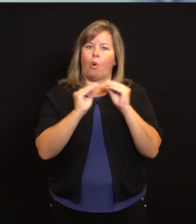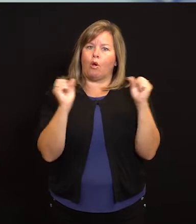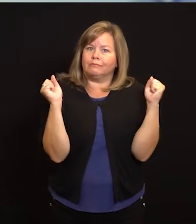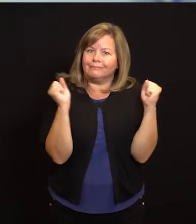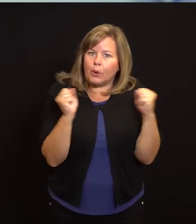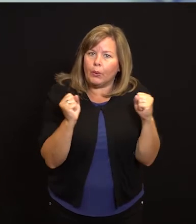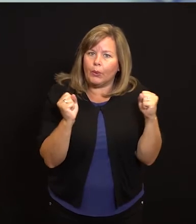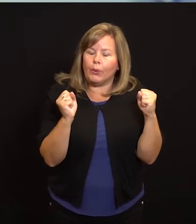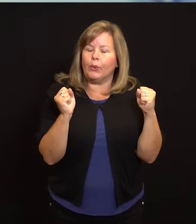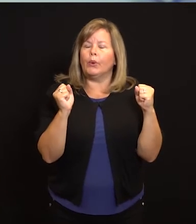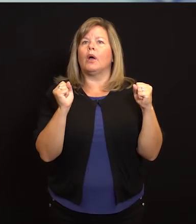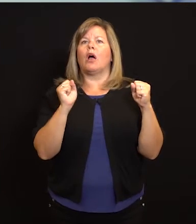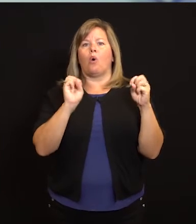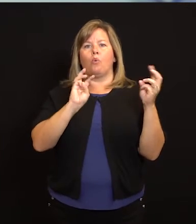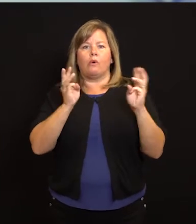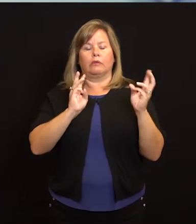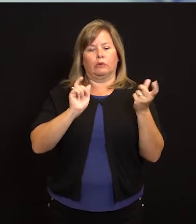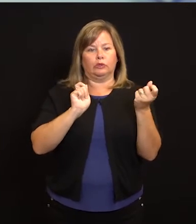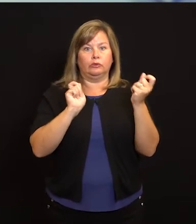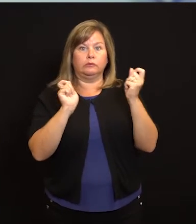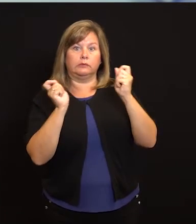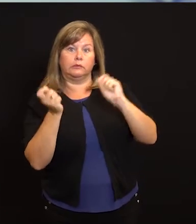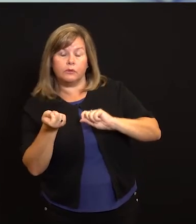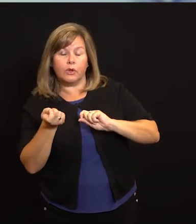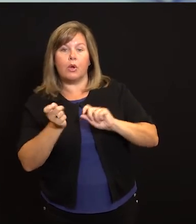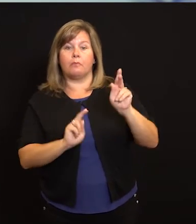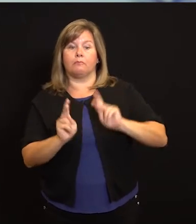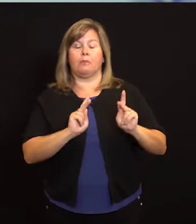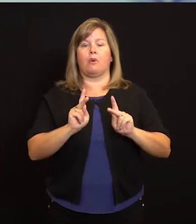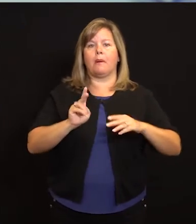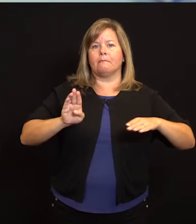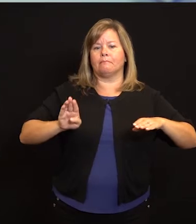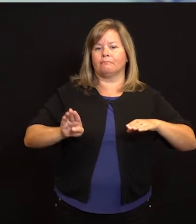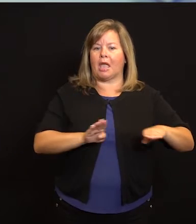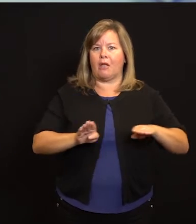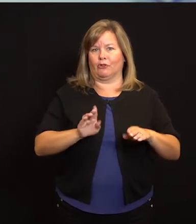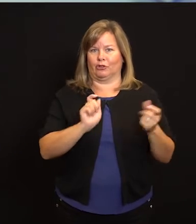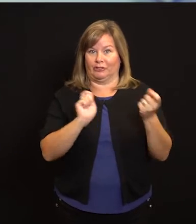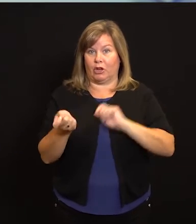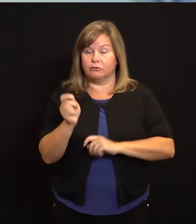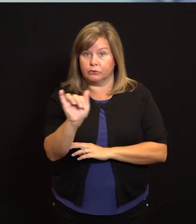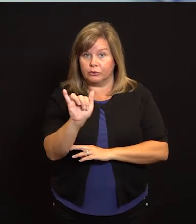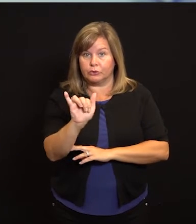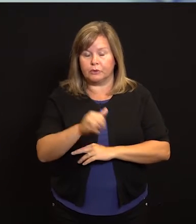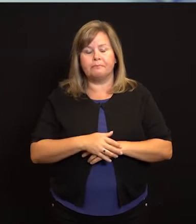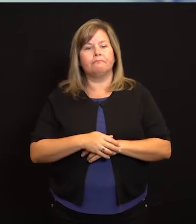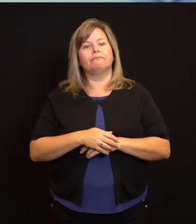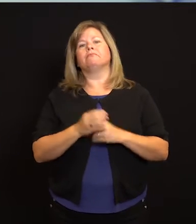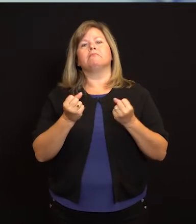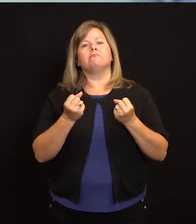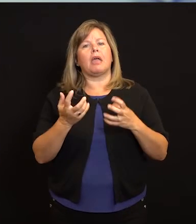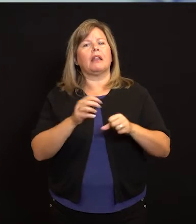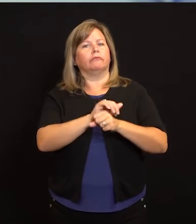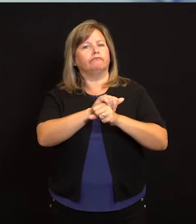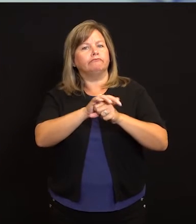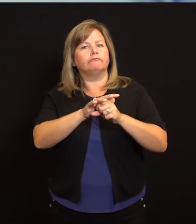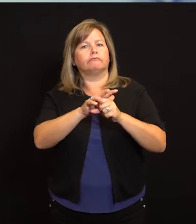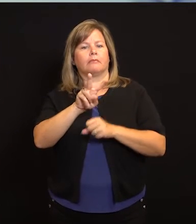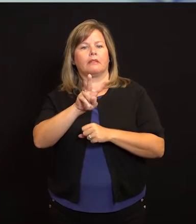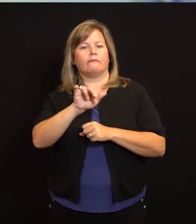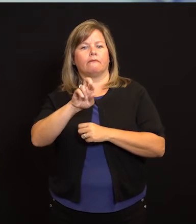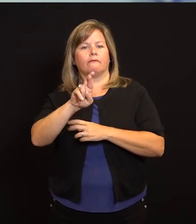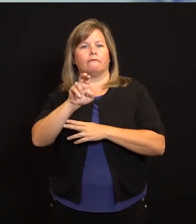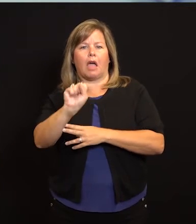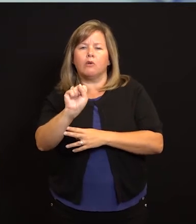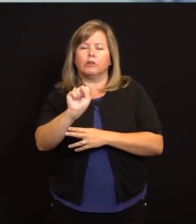enfría, sabemos que a medida que el clima cambia, el comportamiento de las personas cambia. También sabemos que muchos